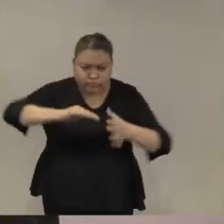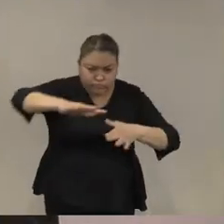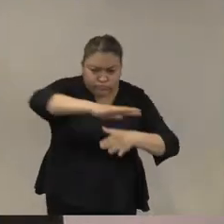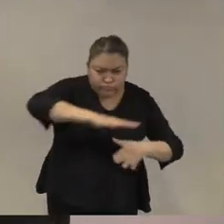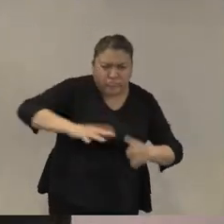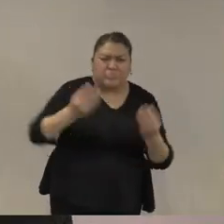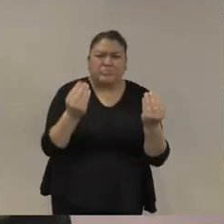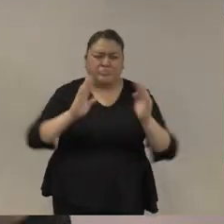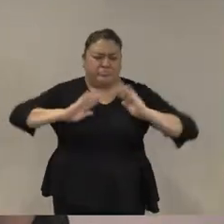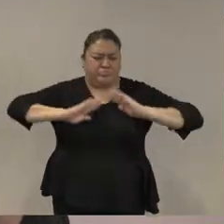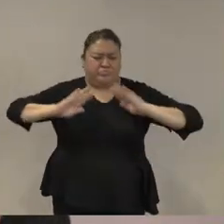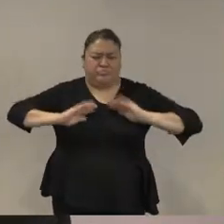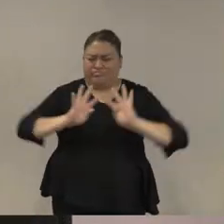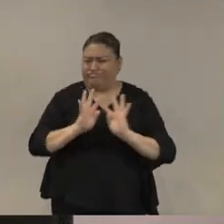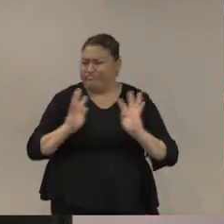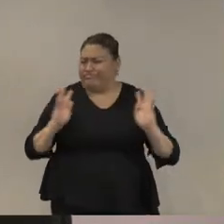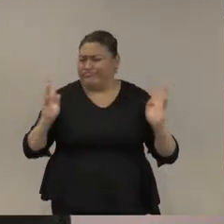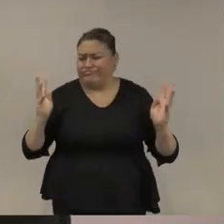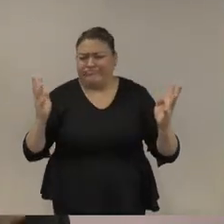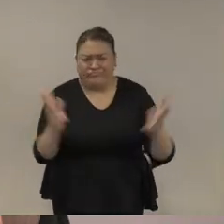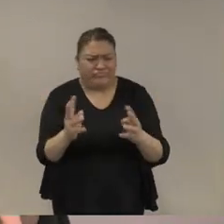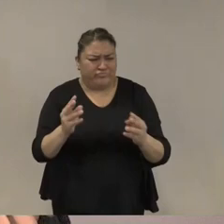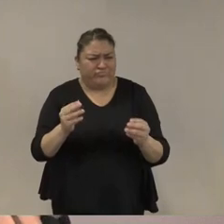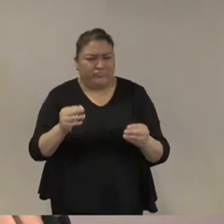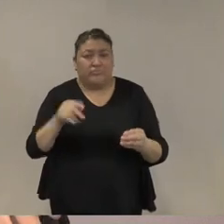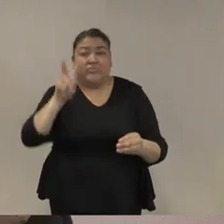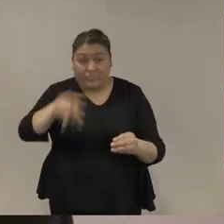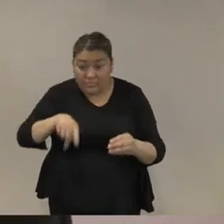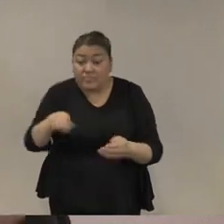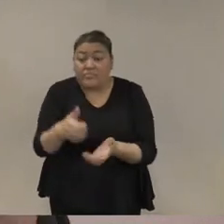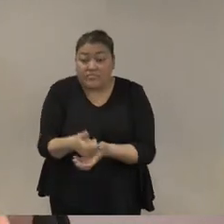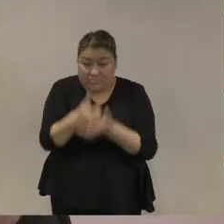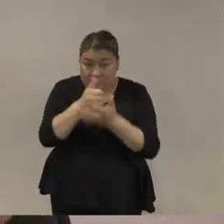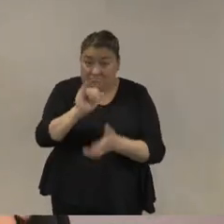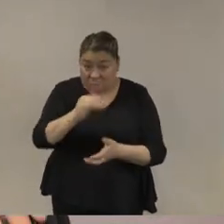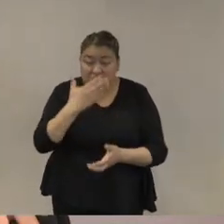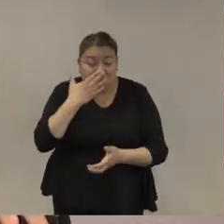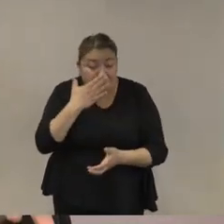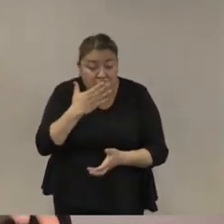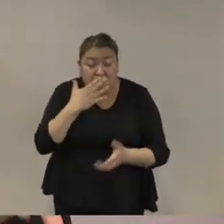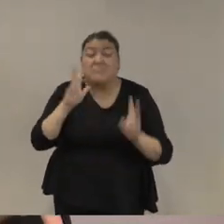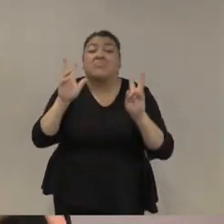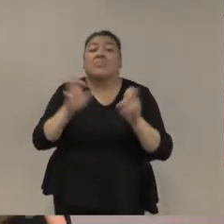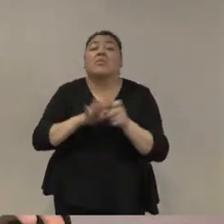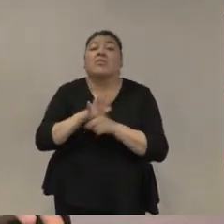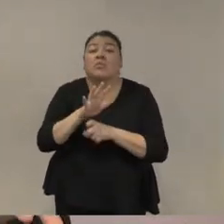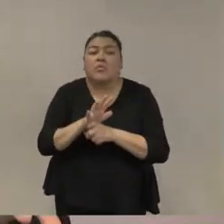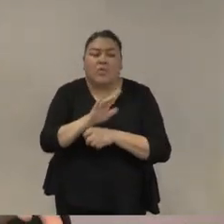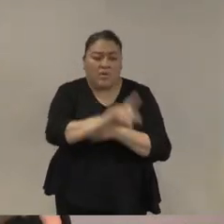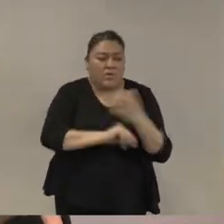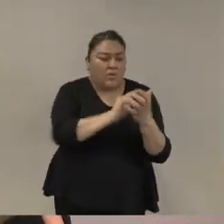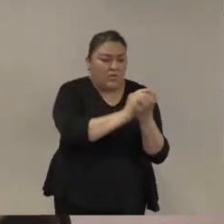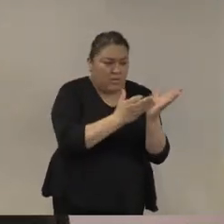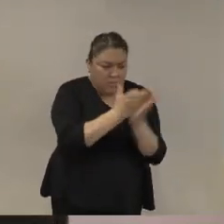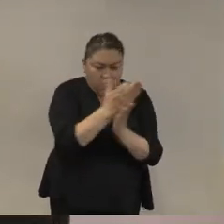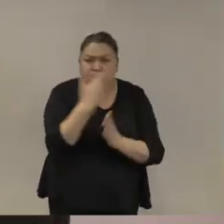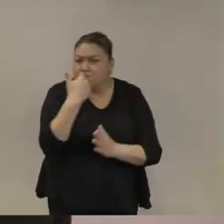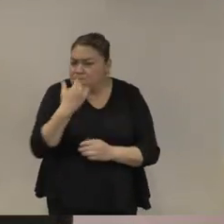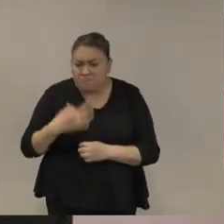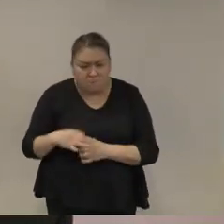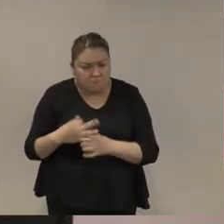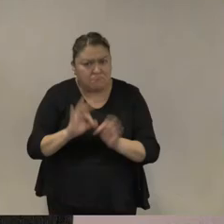limitada tuvieron un mejor desempeño en relación a la legalidad de esos operativos